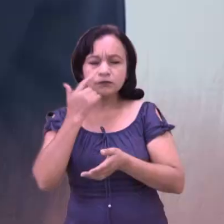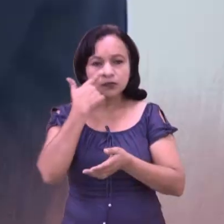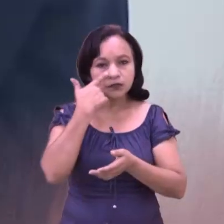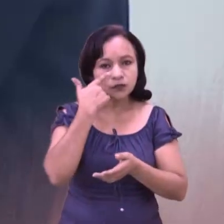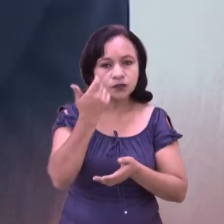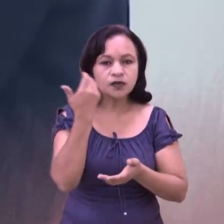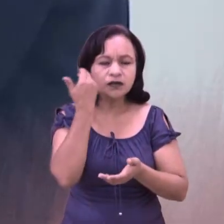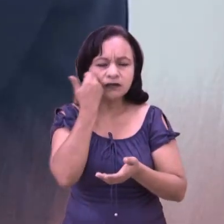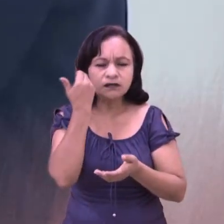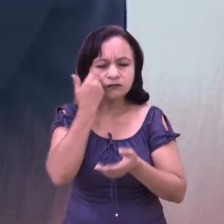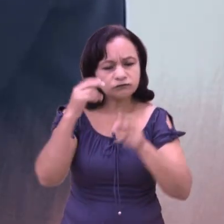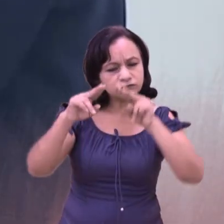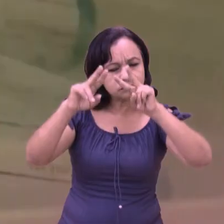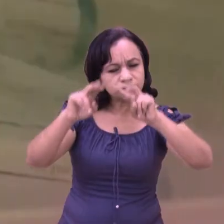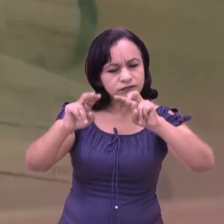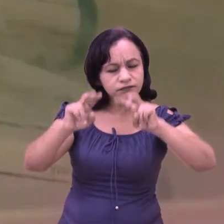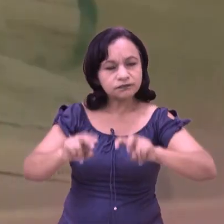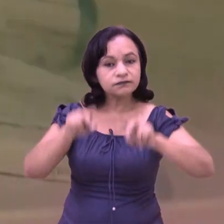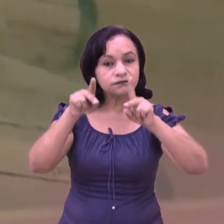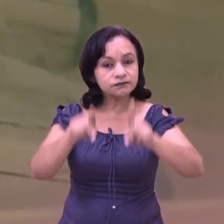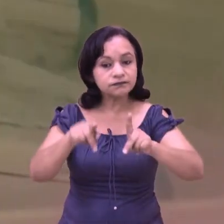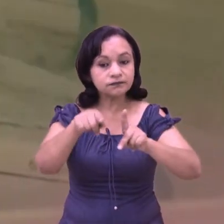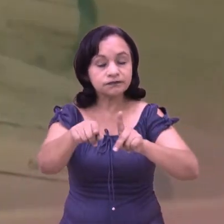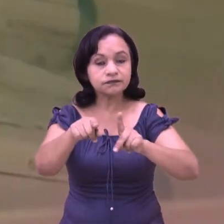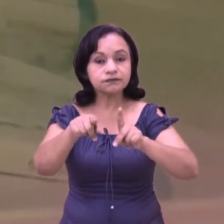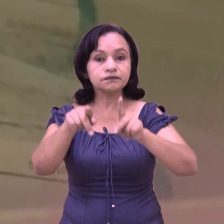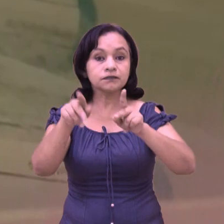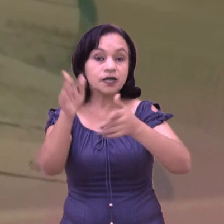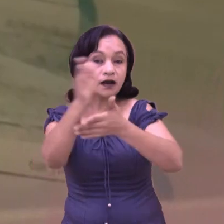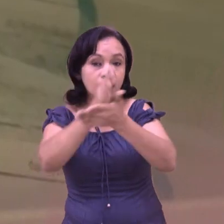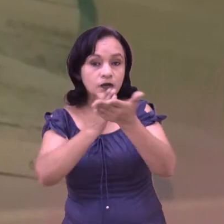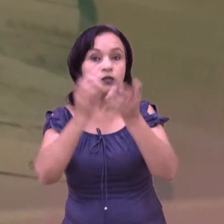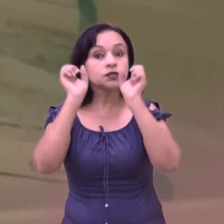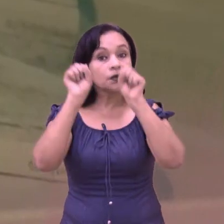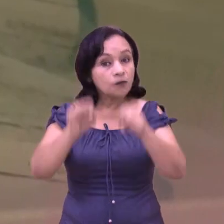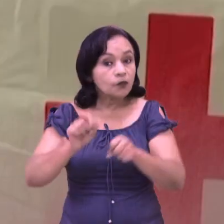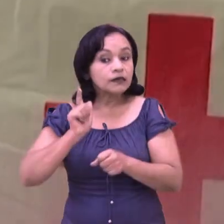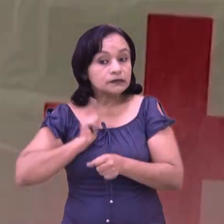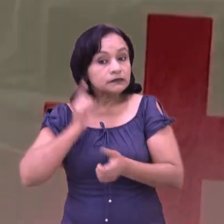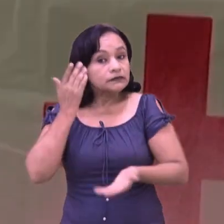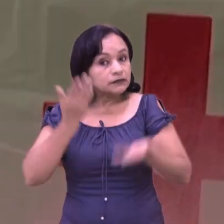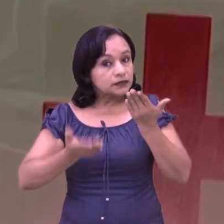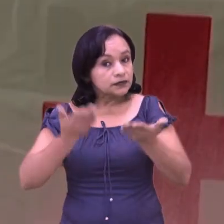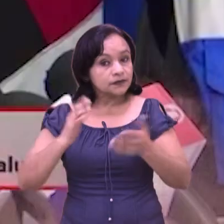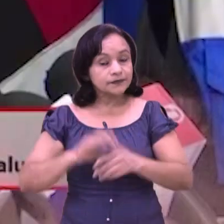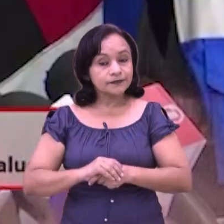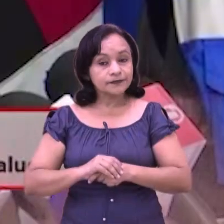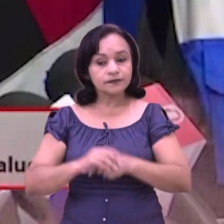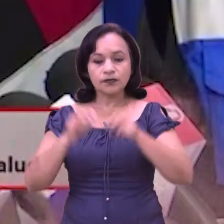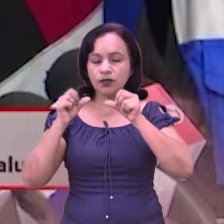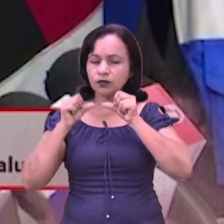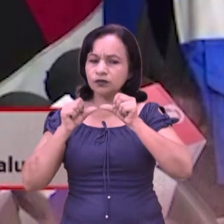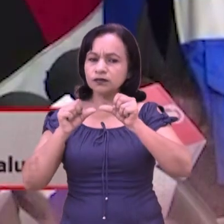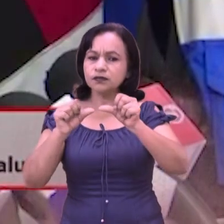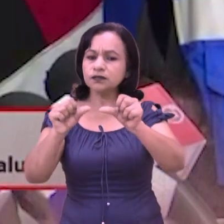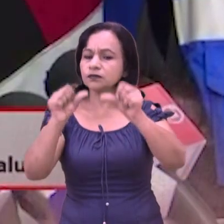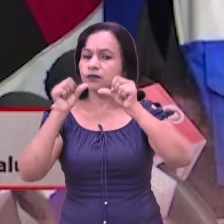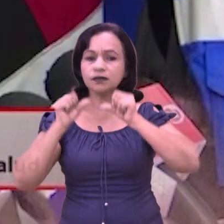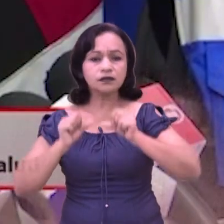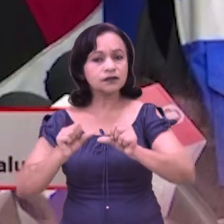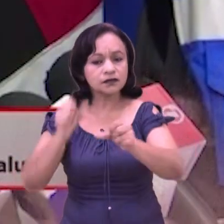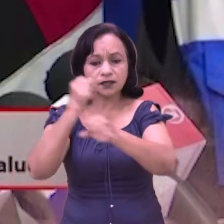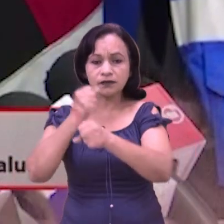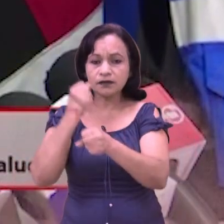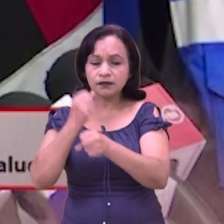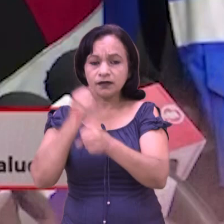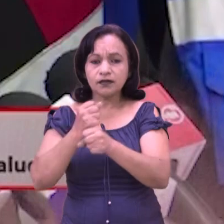para conocer las sintomatologías y abordaje correcto de la atención a aquellos casos que se puedan estar presentando. Continuar haciendo desde